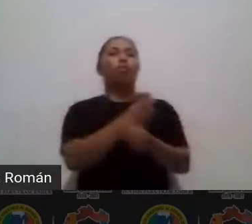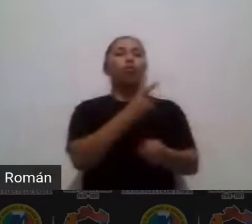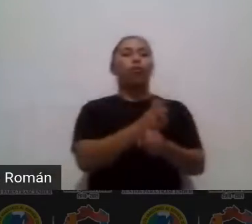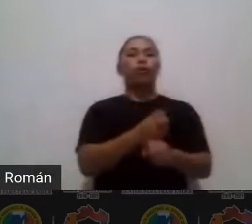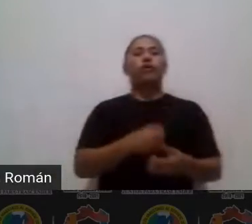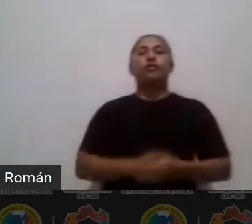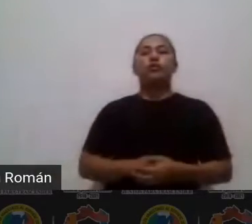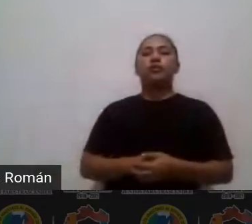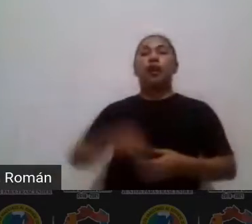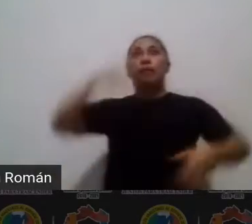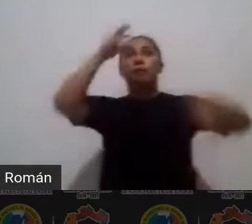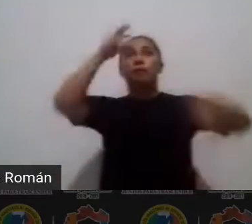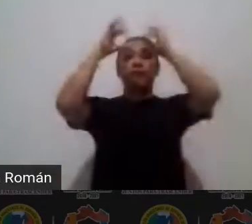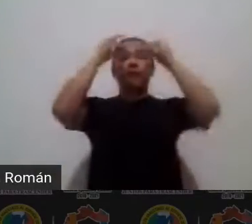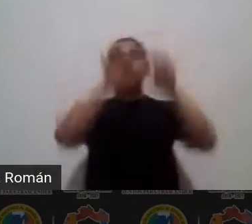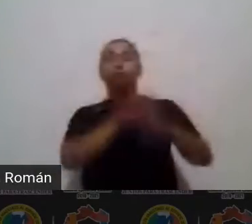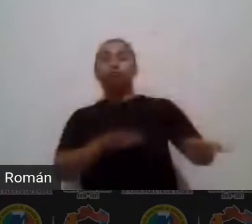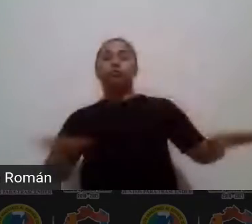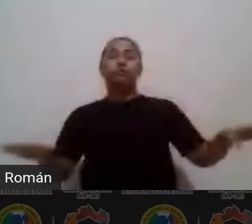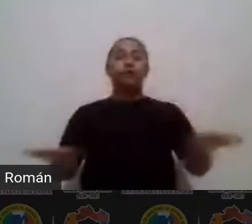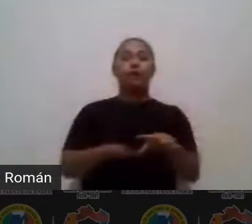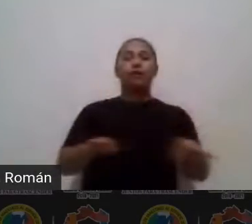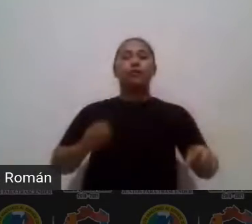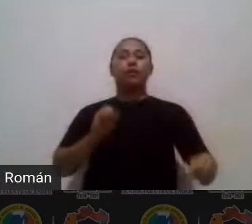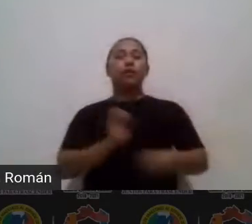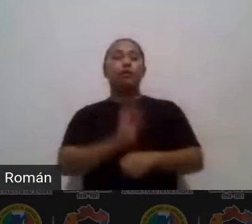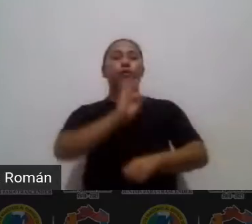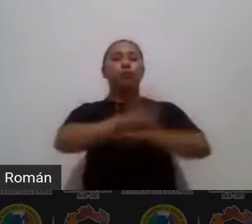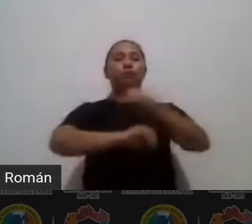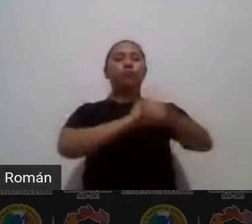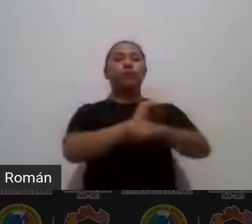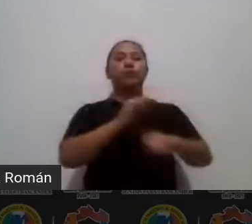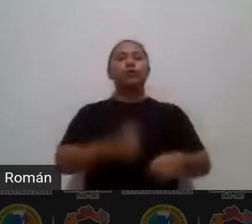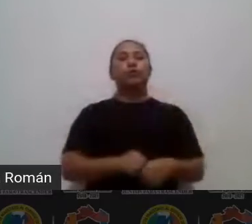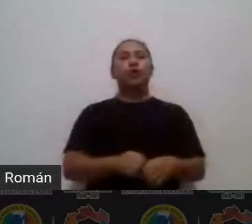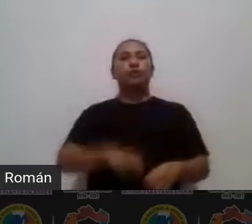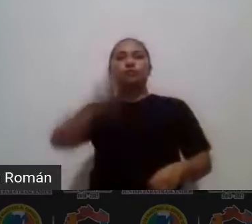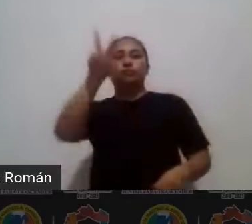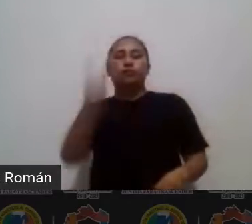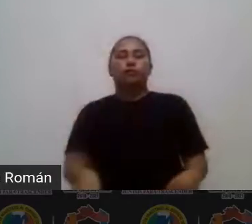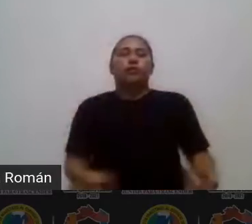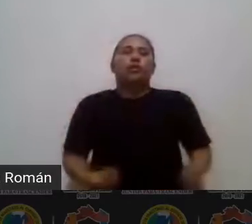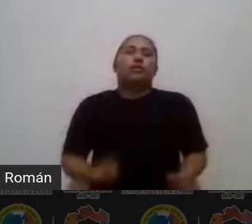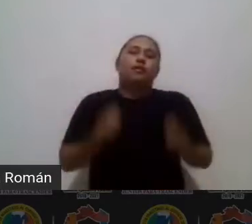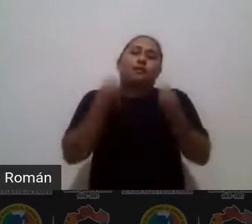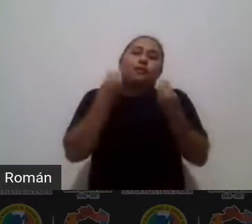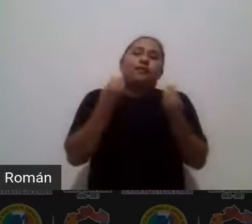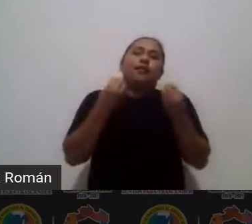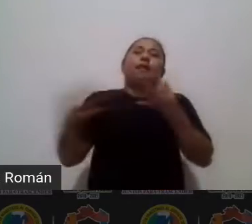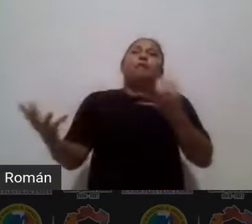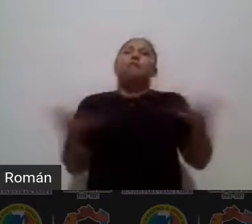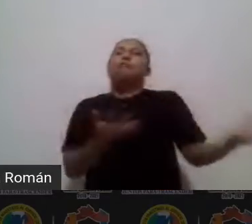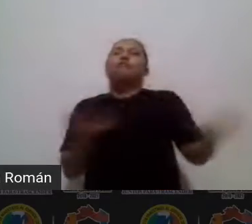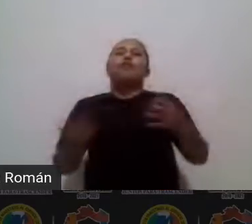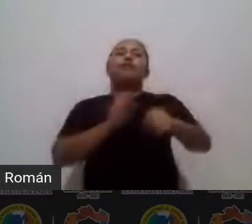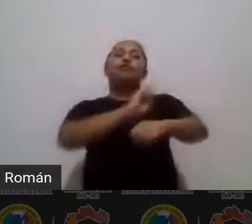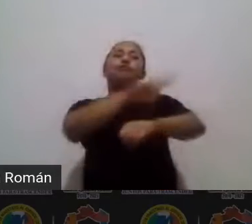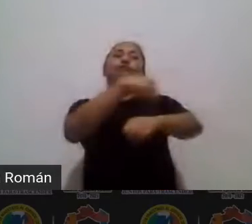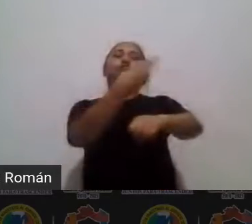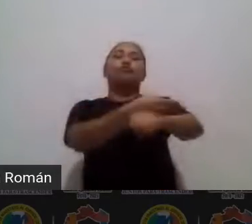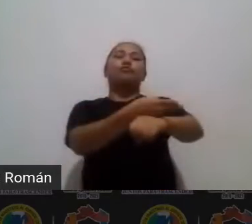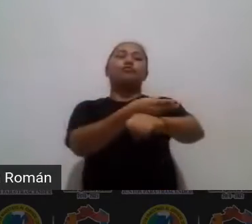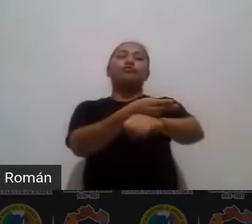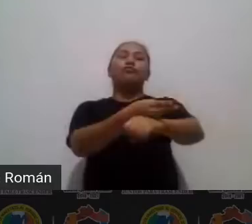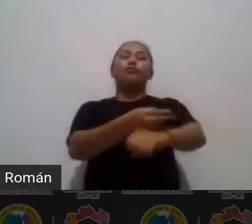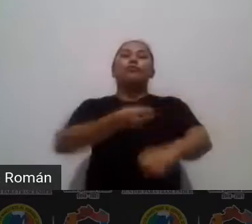aprendizaje basado en fenómenos está anclado en el mundo real y aprovecha la misma naturaleza de los chiquillos y